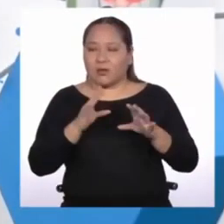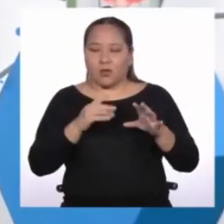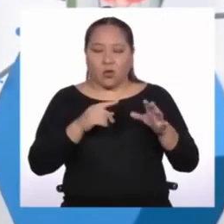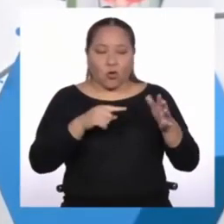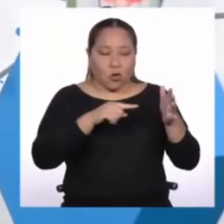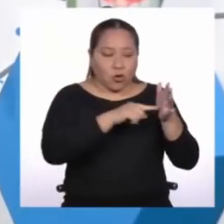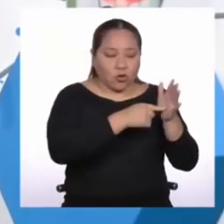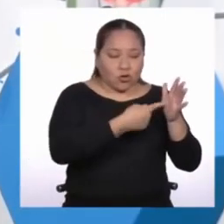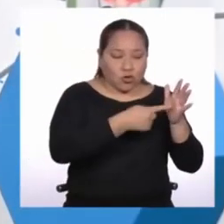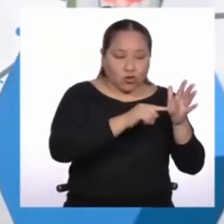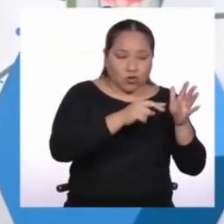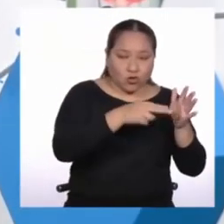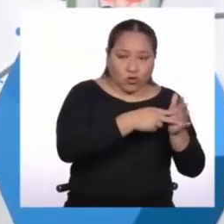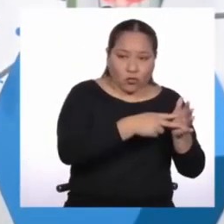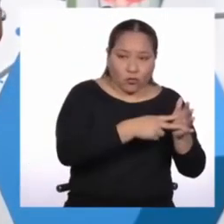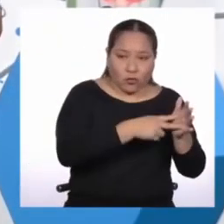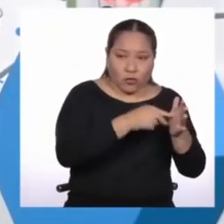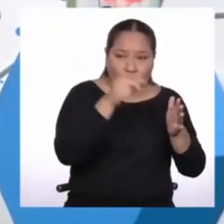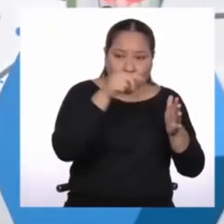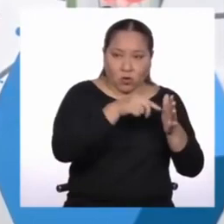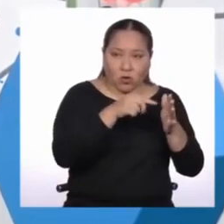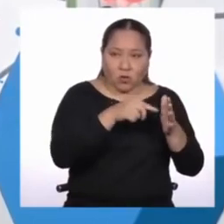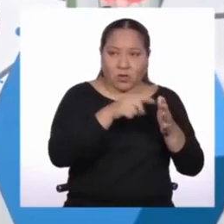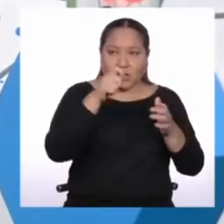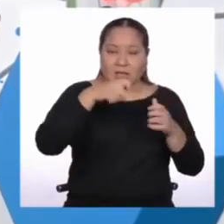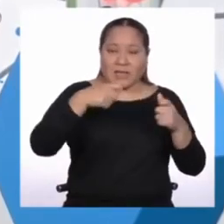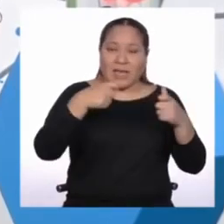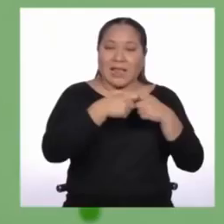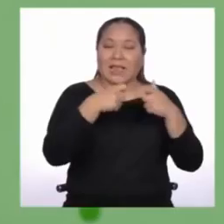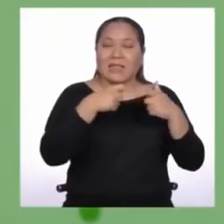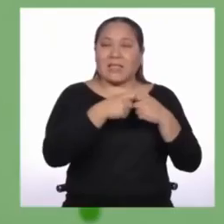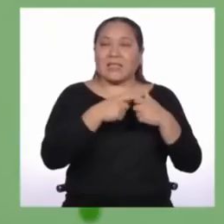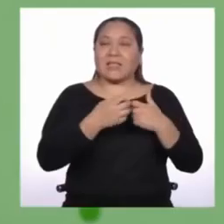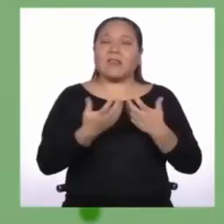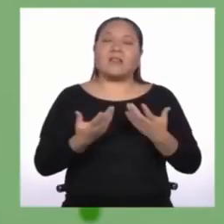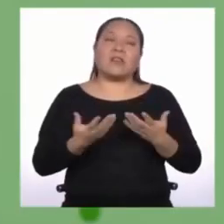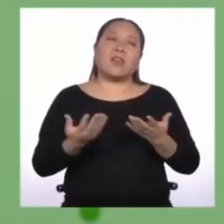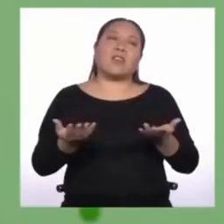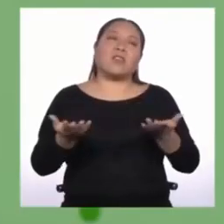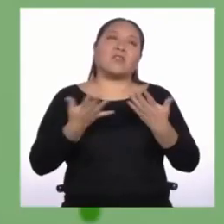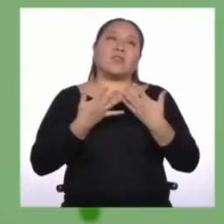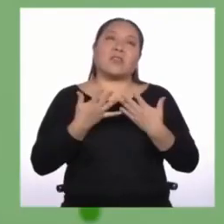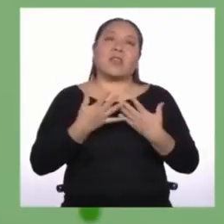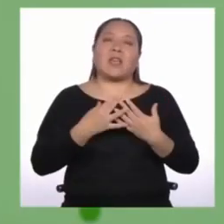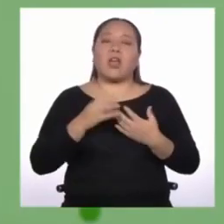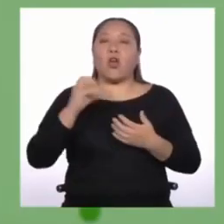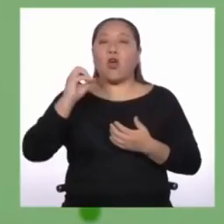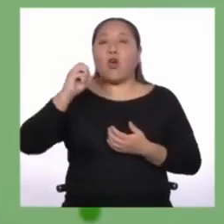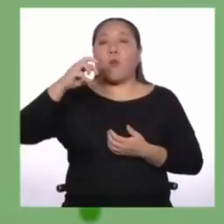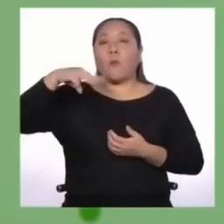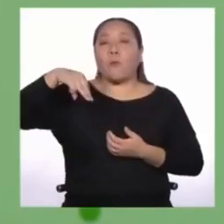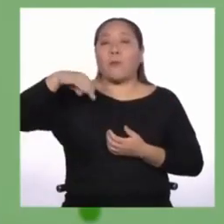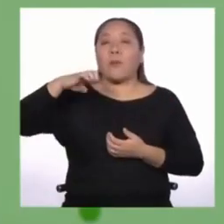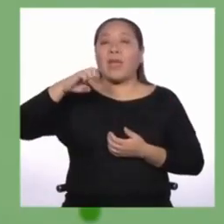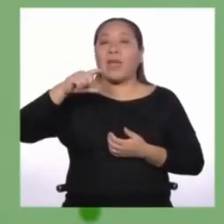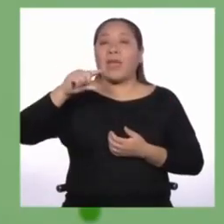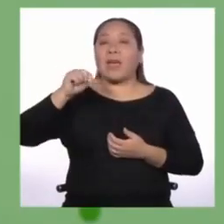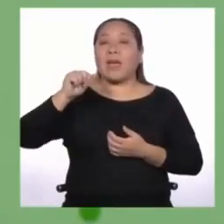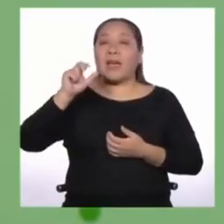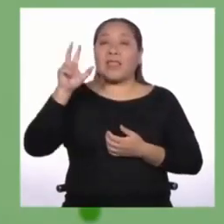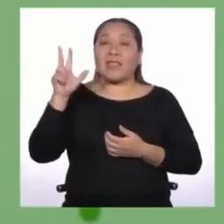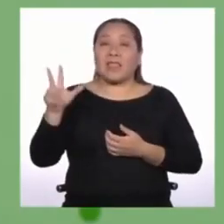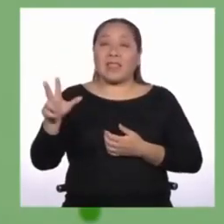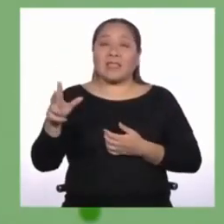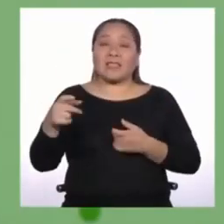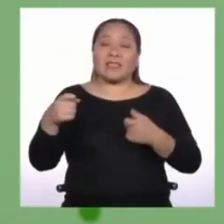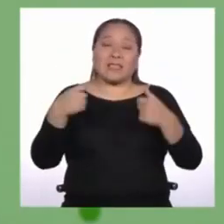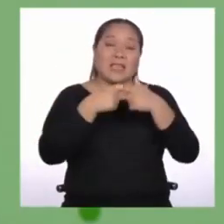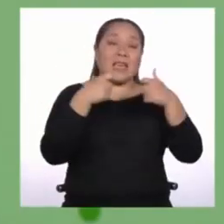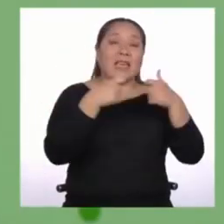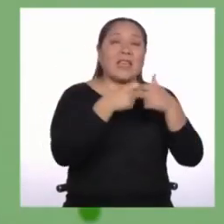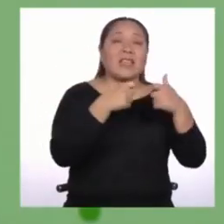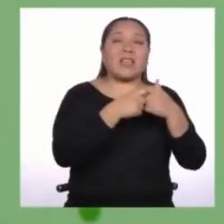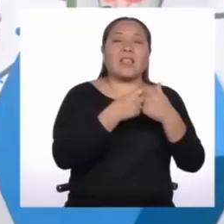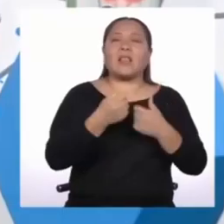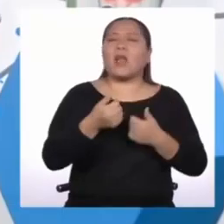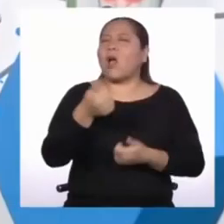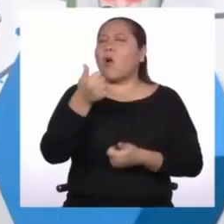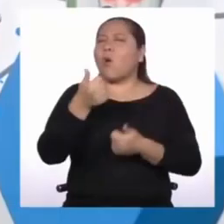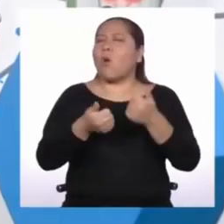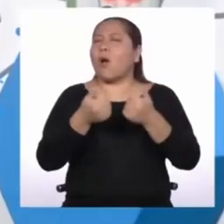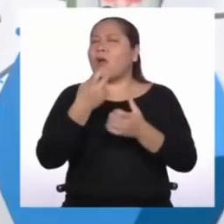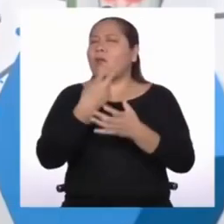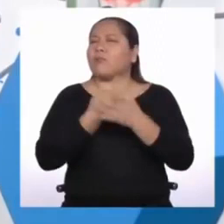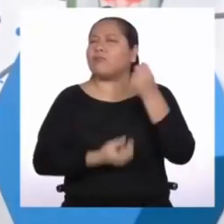no es una fuente de energía en sí. Ah, ya comprendo. Entonces que sea su omega 3 y su generador eléctrico.